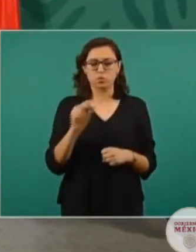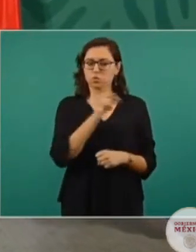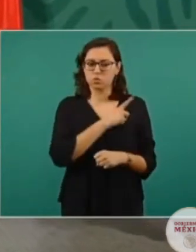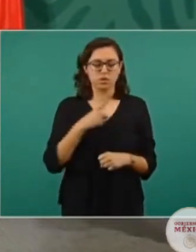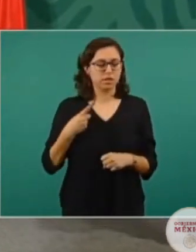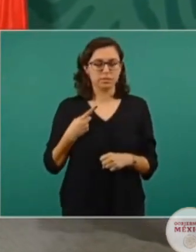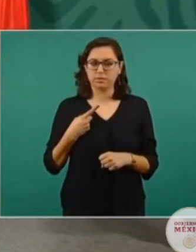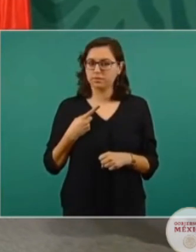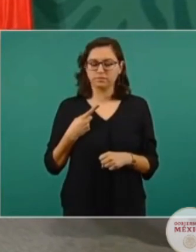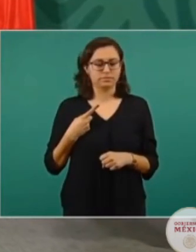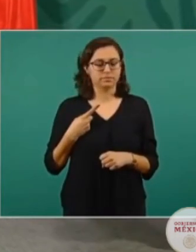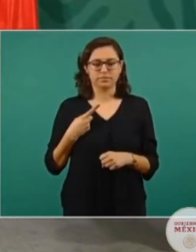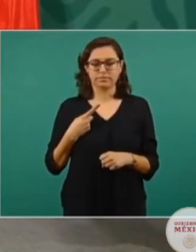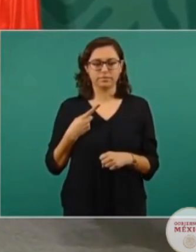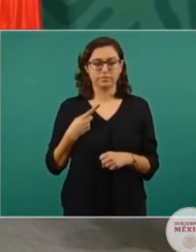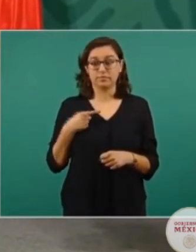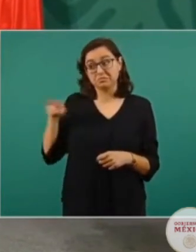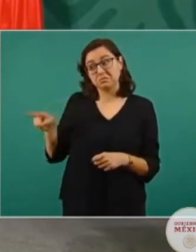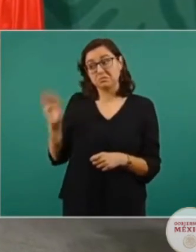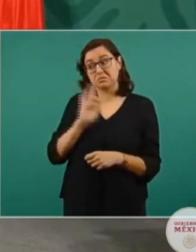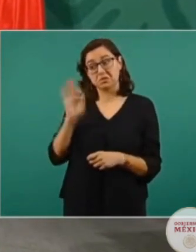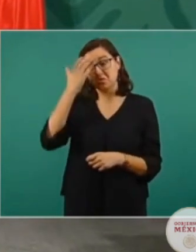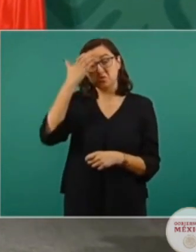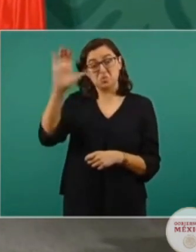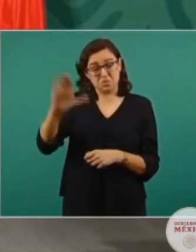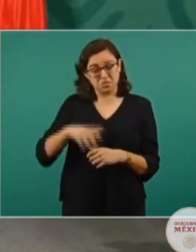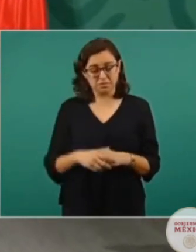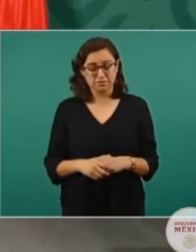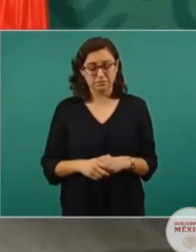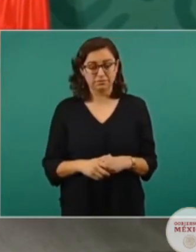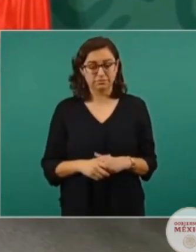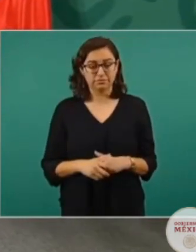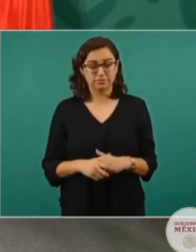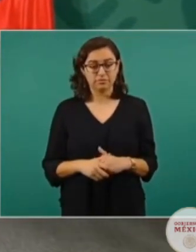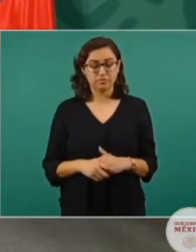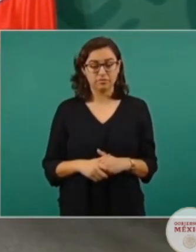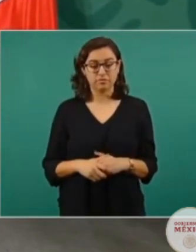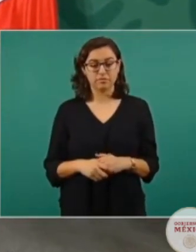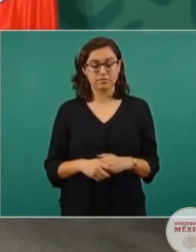redes de energía eléctrica. Entonces,